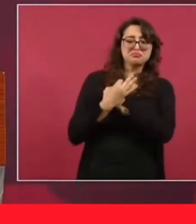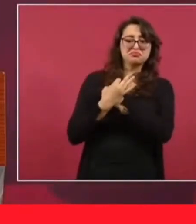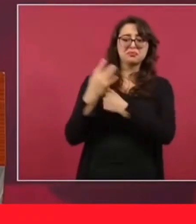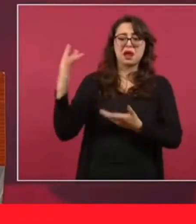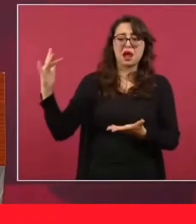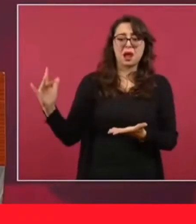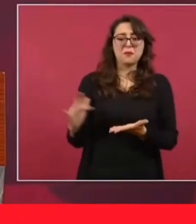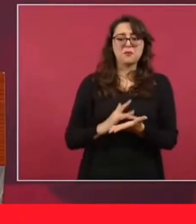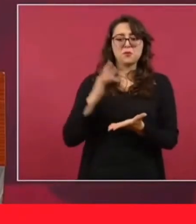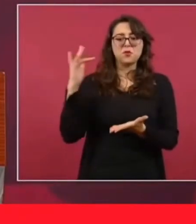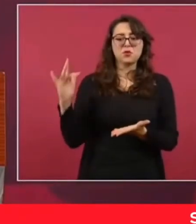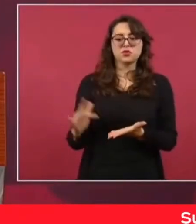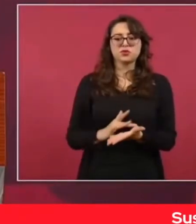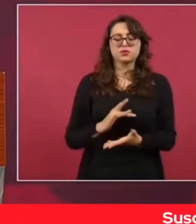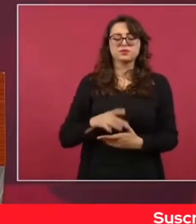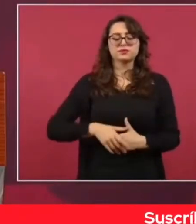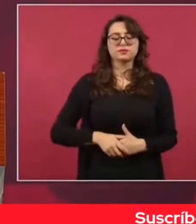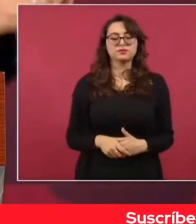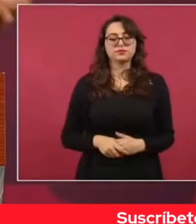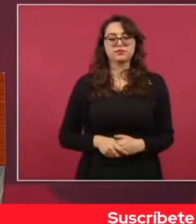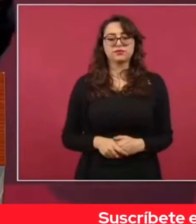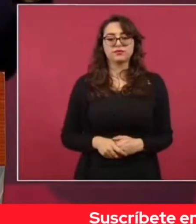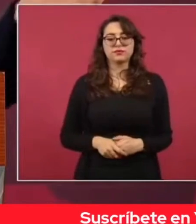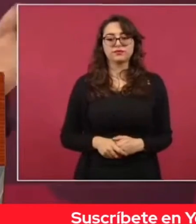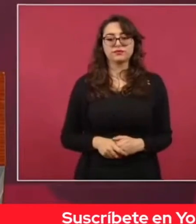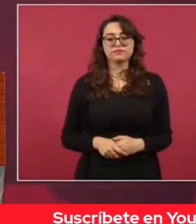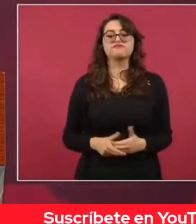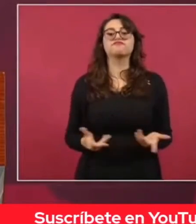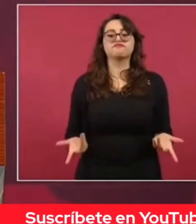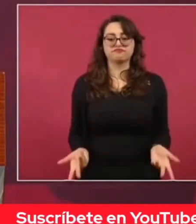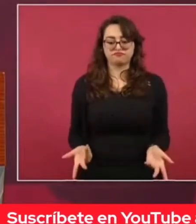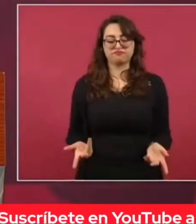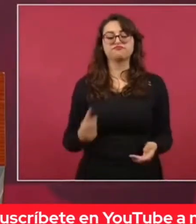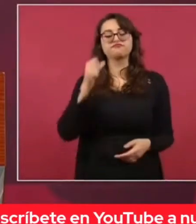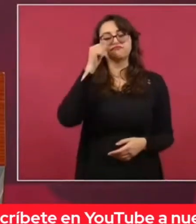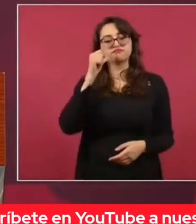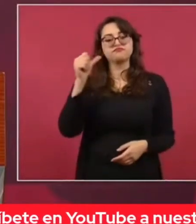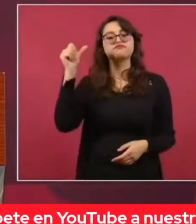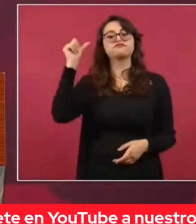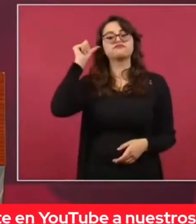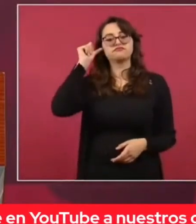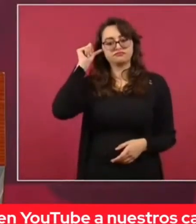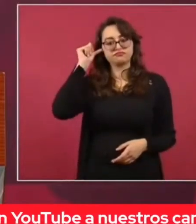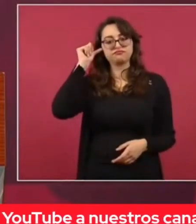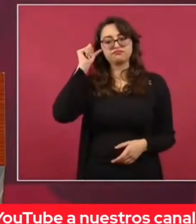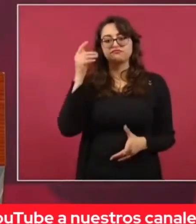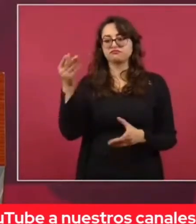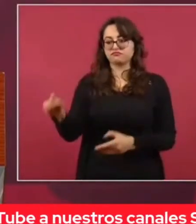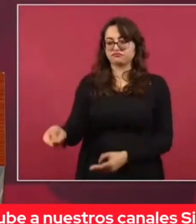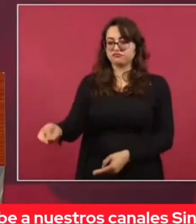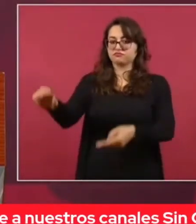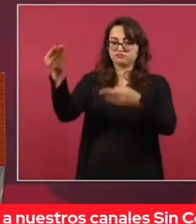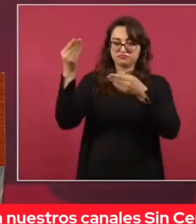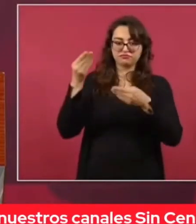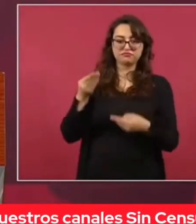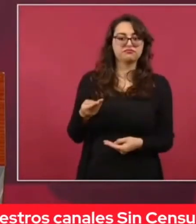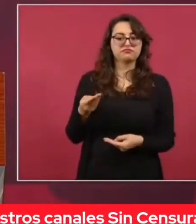transformación entonces ayer vinieron me entregaron